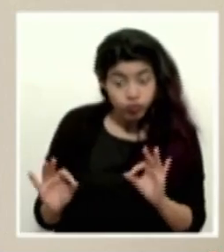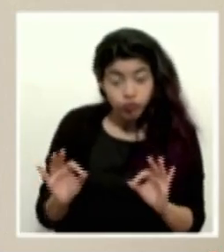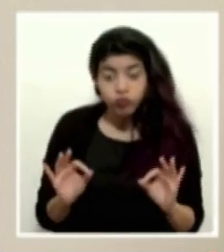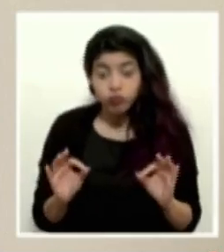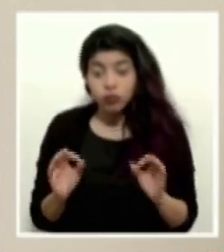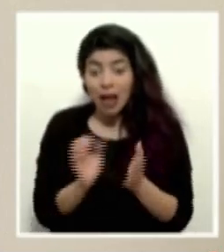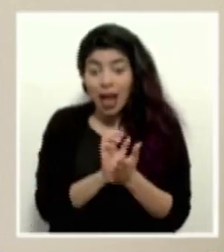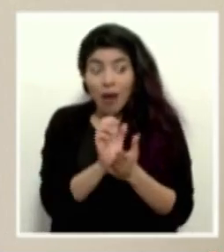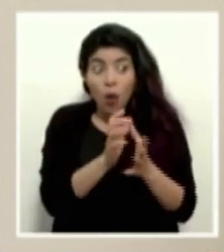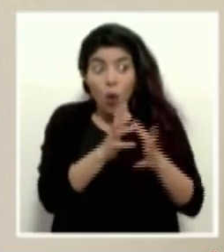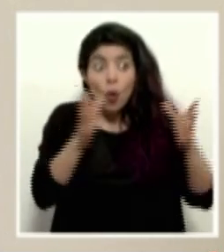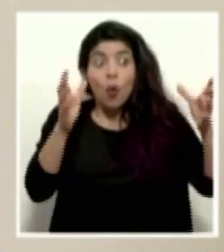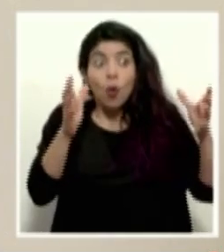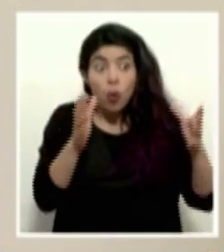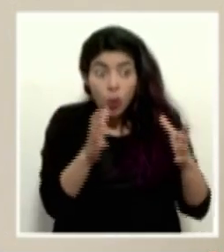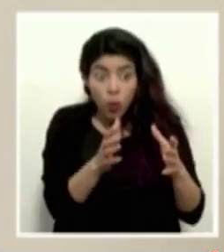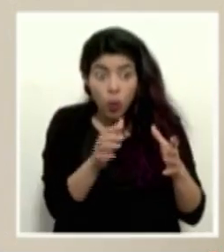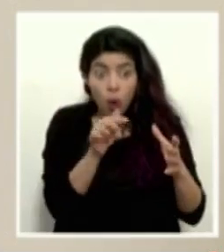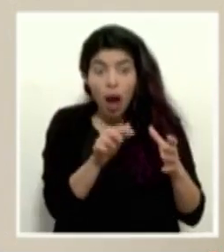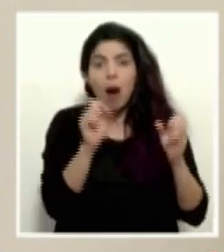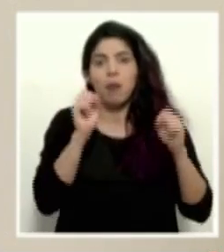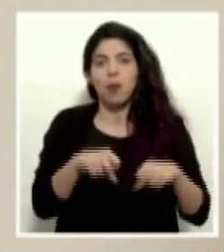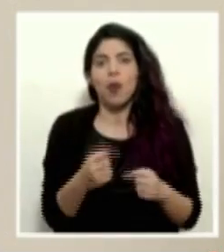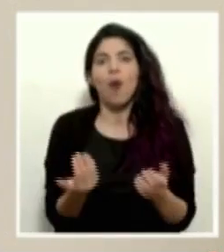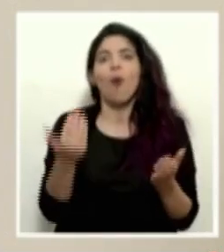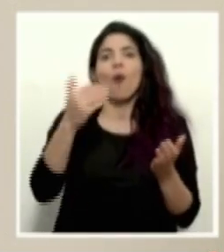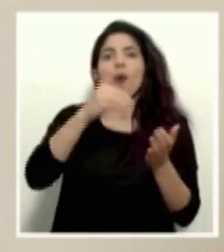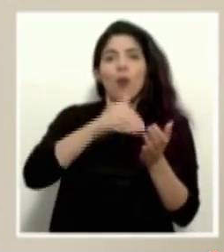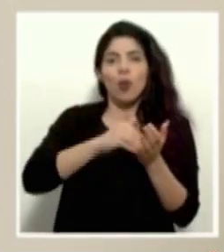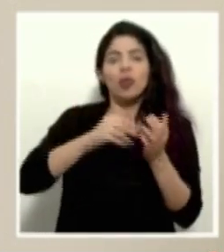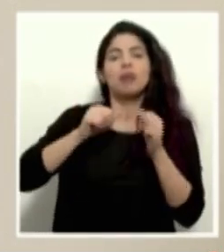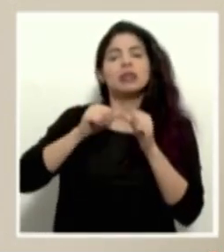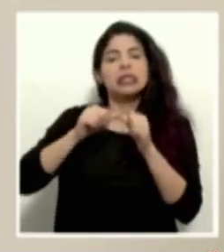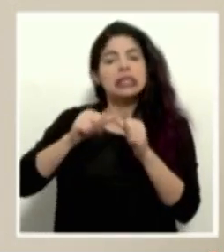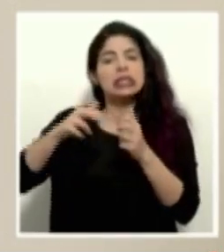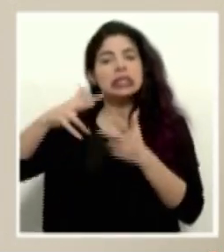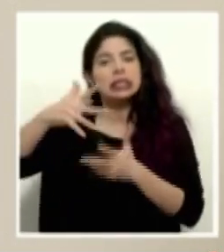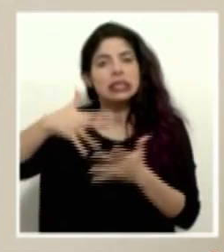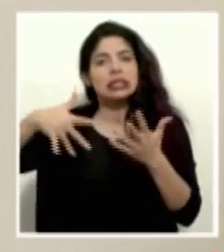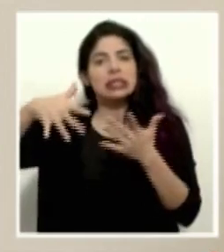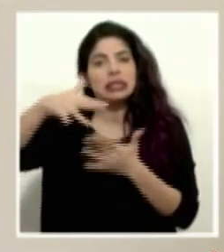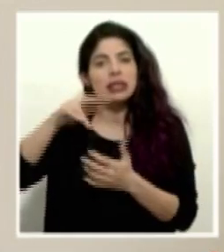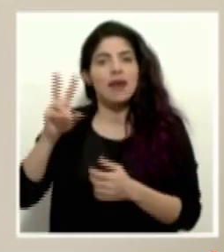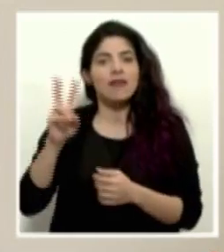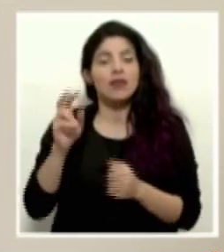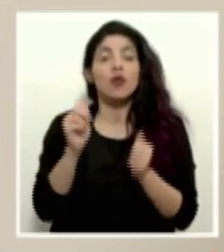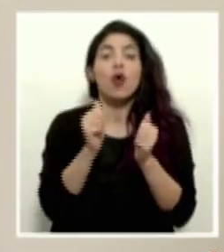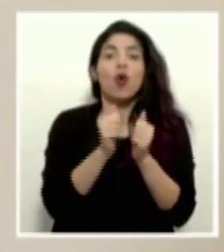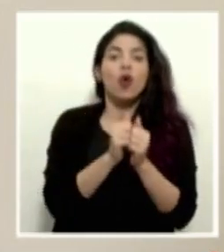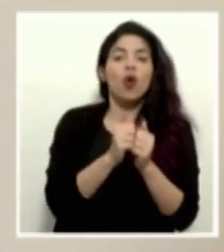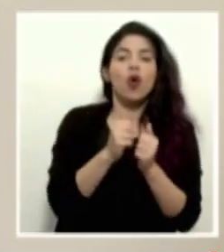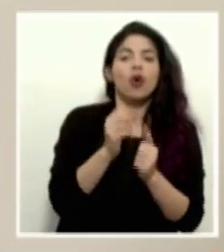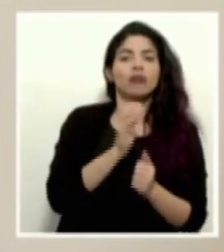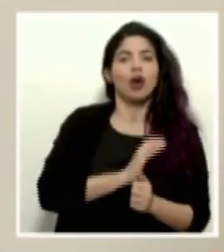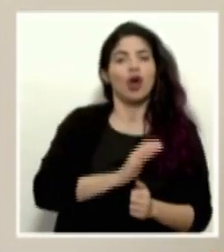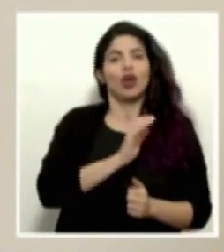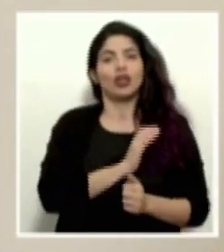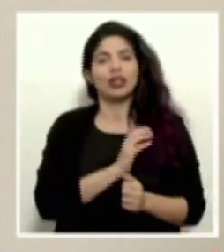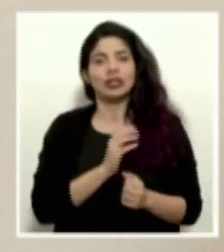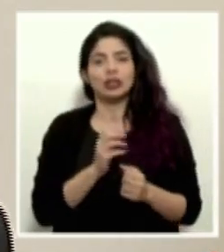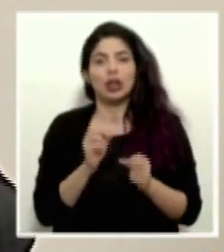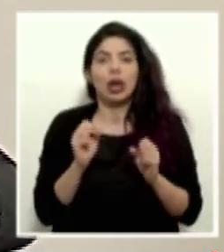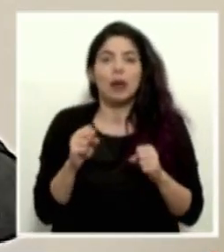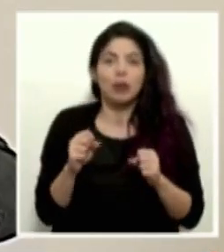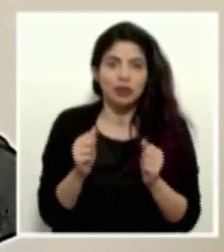incremento, pues podemos otra vez retomar, y como usted dice, convivir con el virus, con las condiciones que más podamos permitirnos como